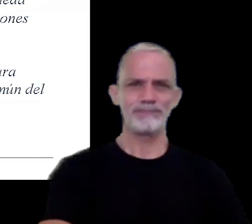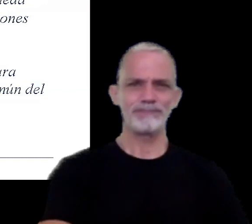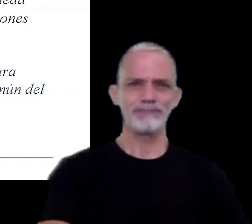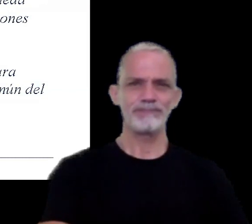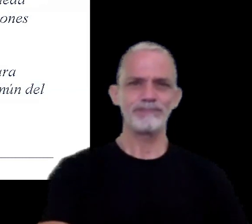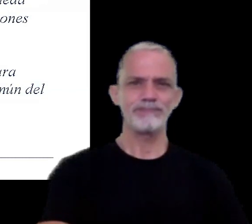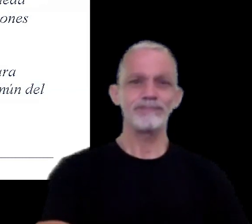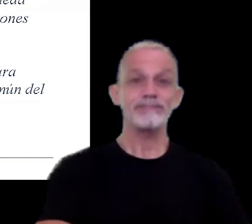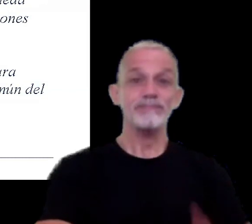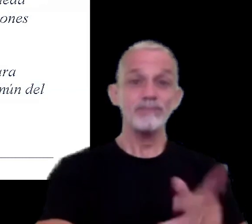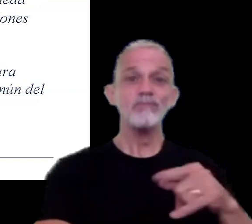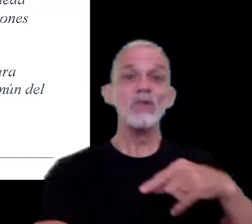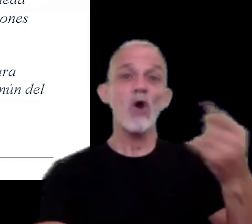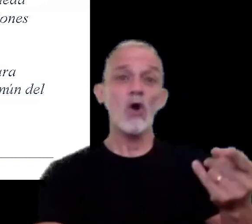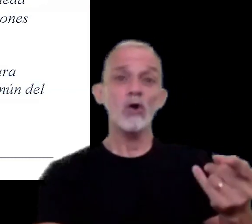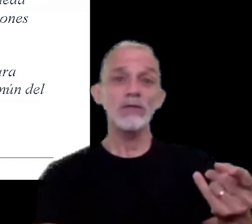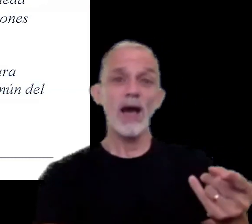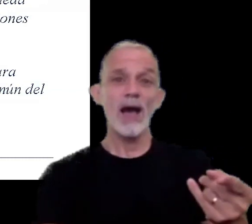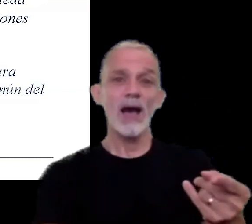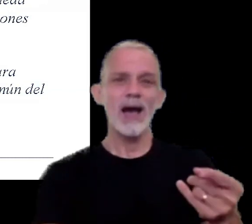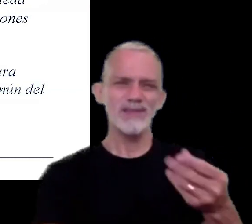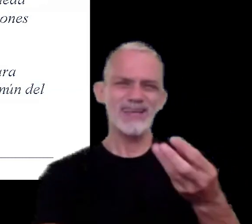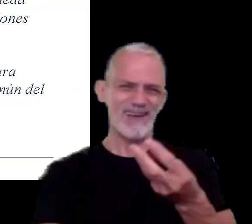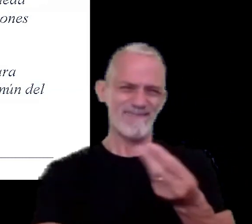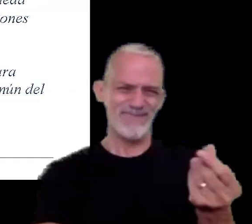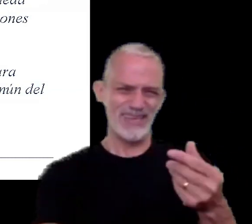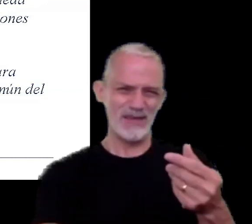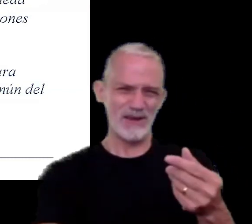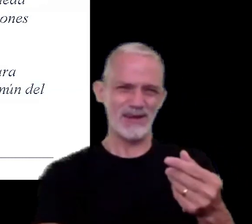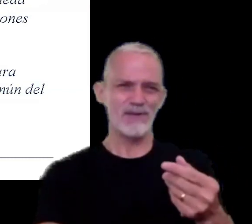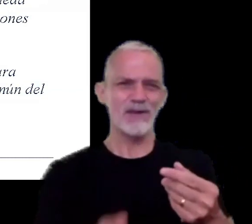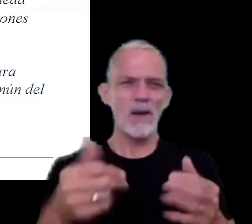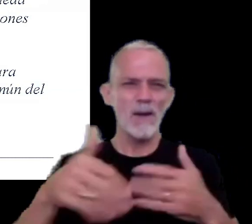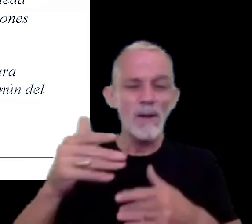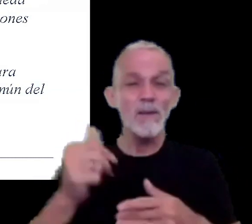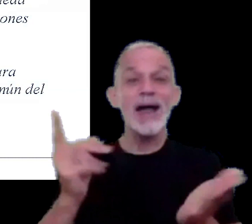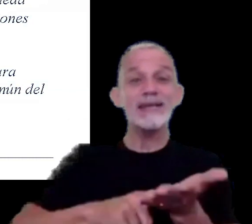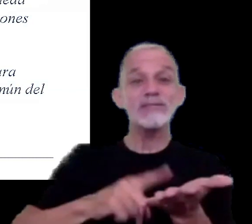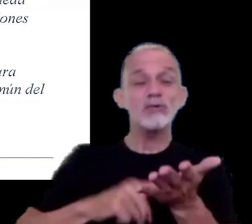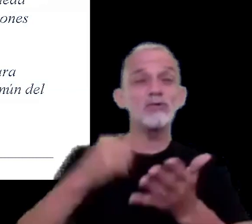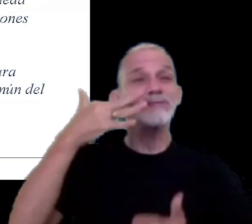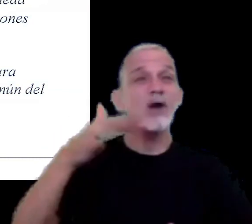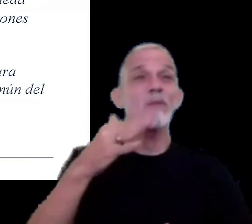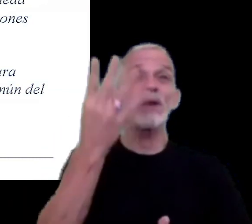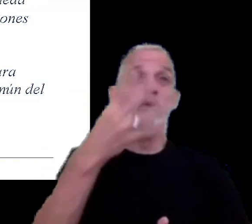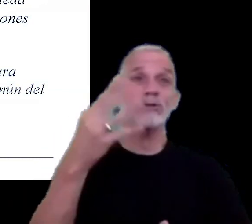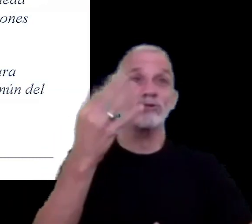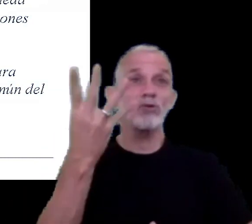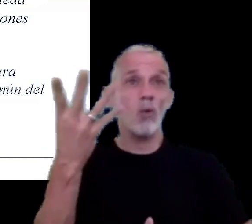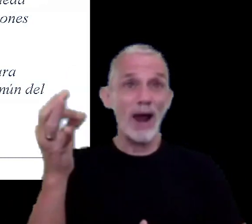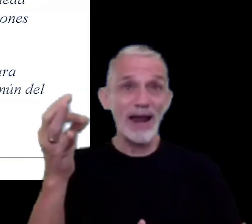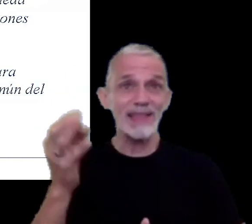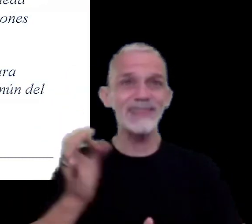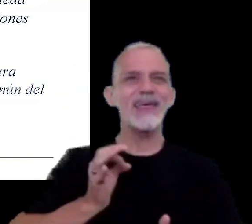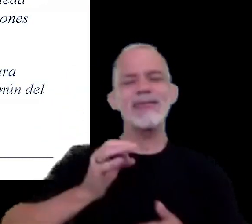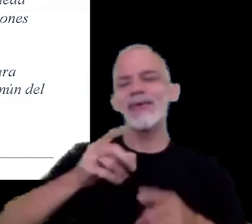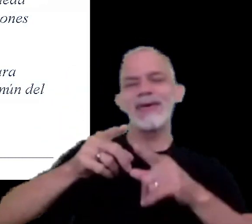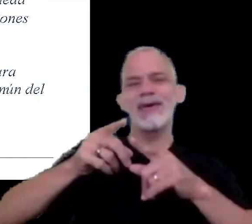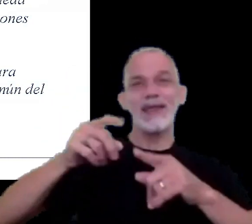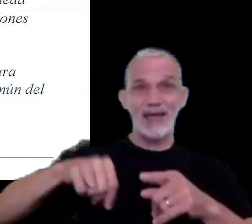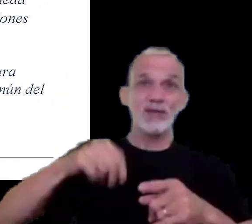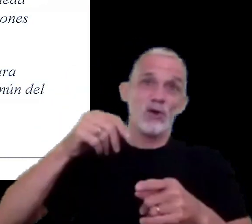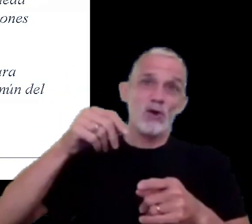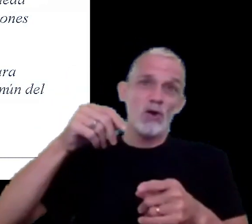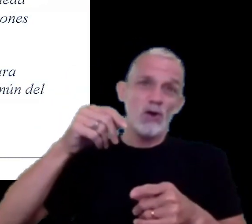otra novedad y ya voy cerrando la resolución 5.440 del 27 de octubre